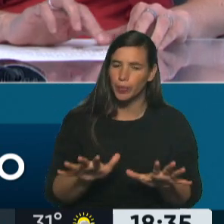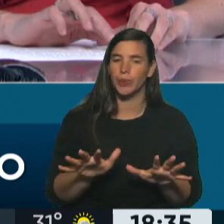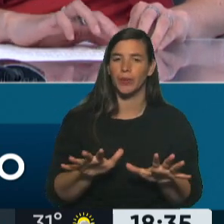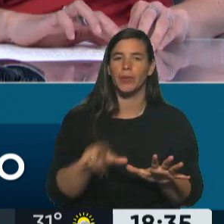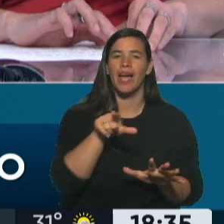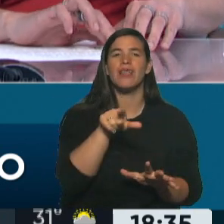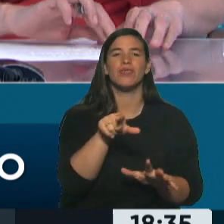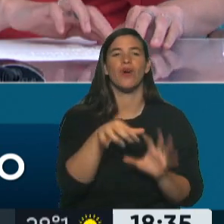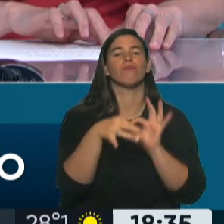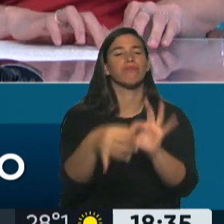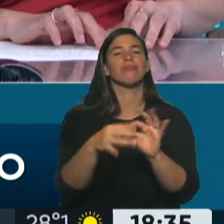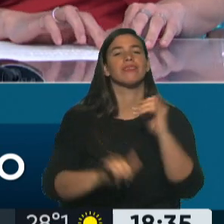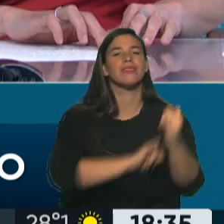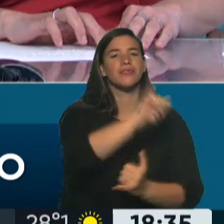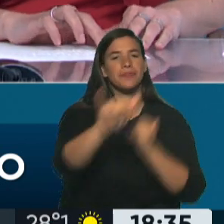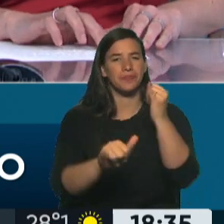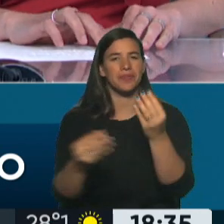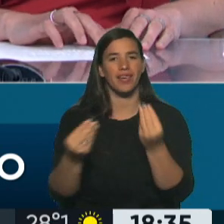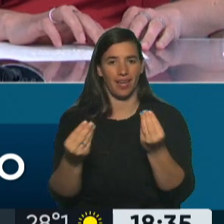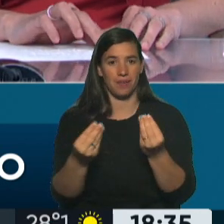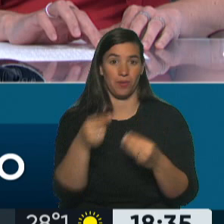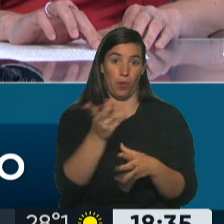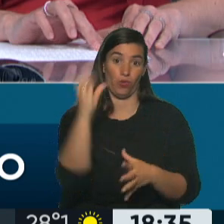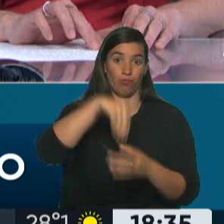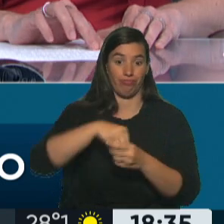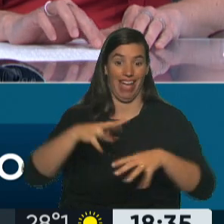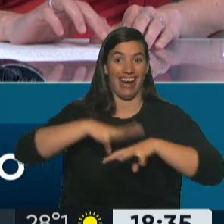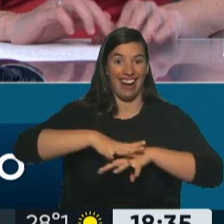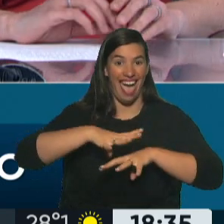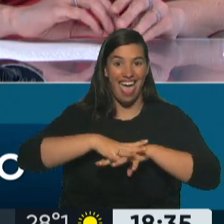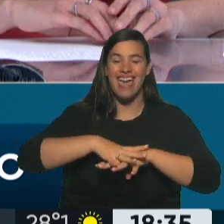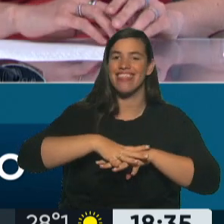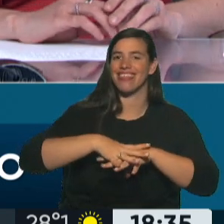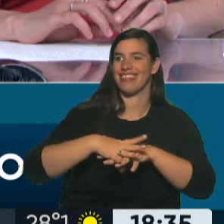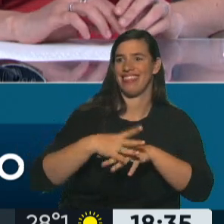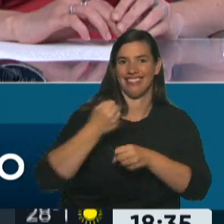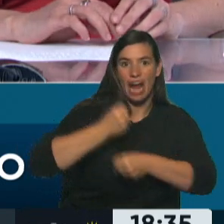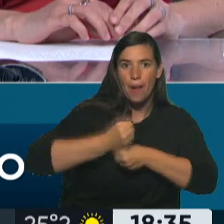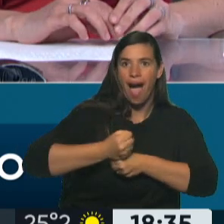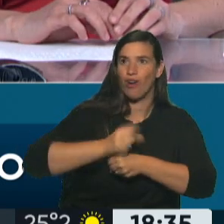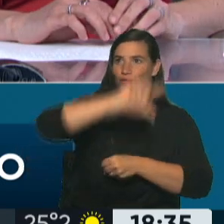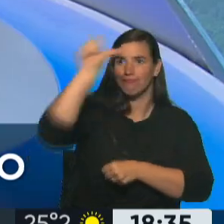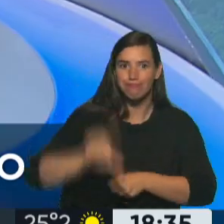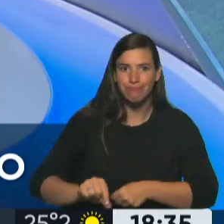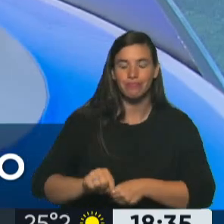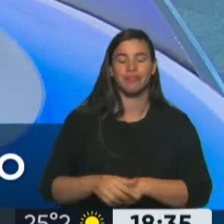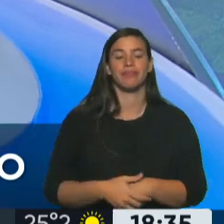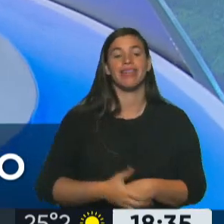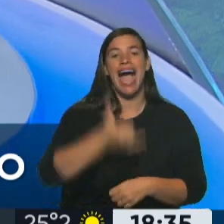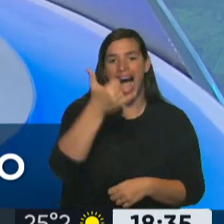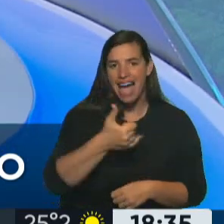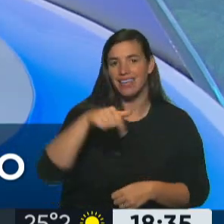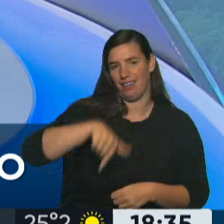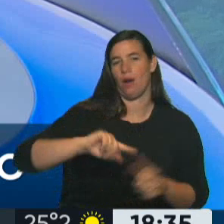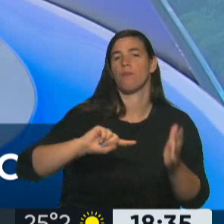relación a eso, ya que sos parte de una red que abarca todo el país? Bueno, que, a ver, tenemos normativa, por lo menos en la provincia de Buenos